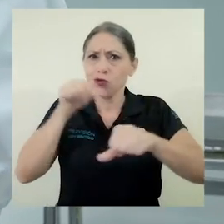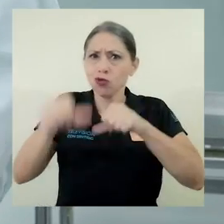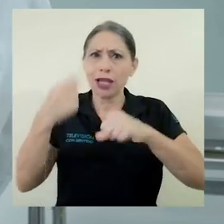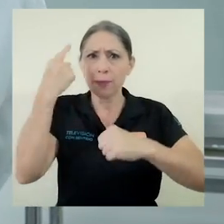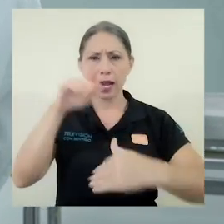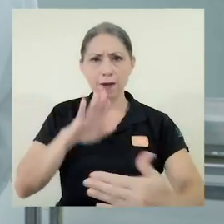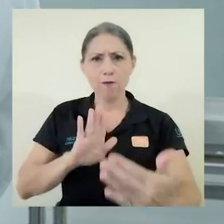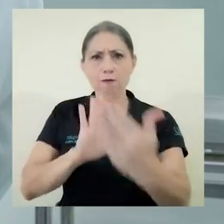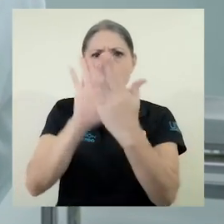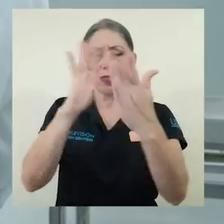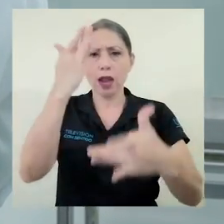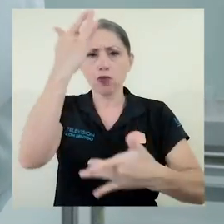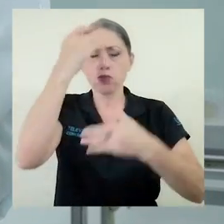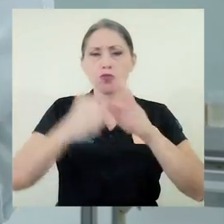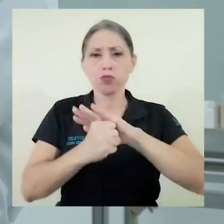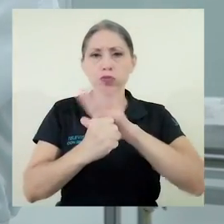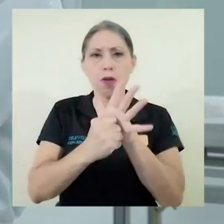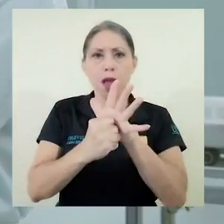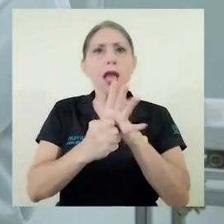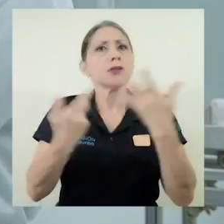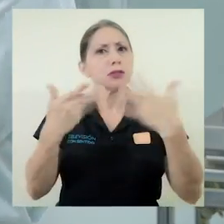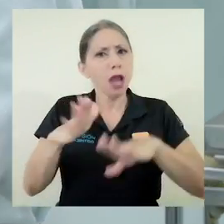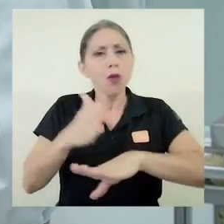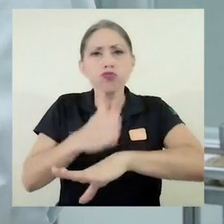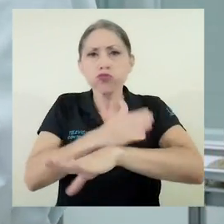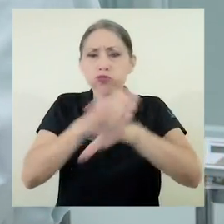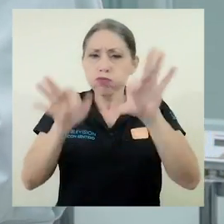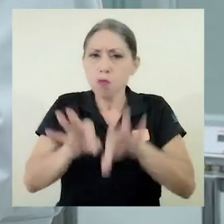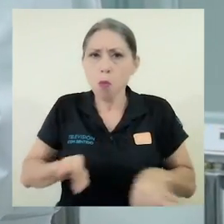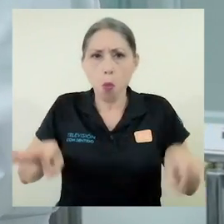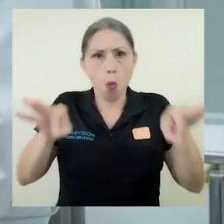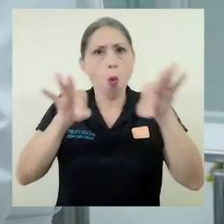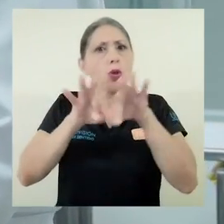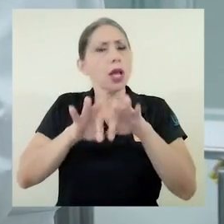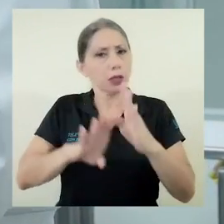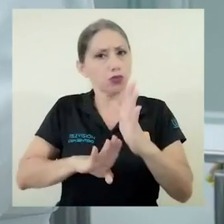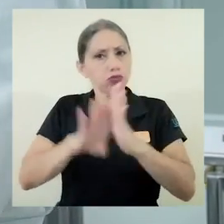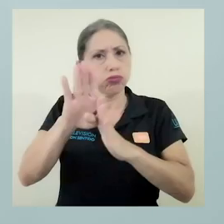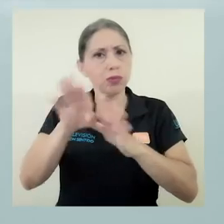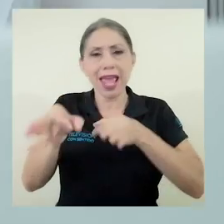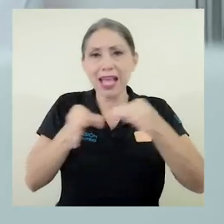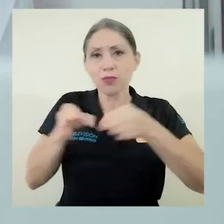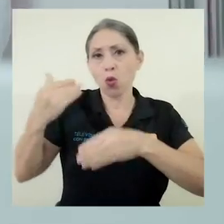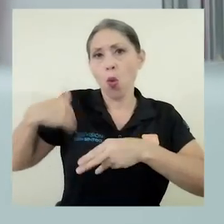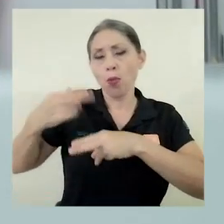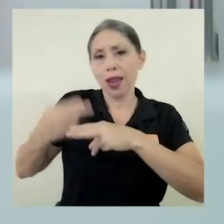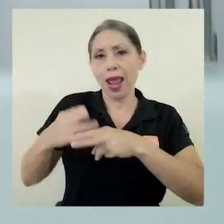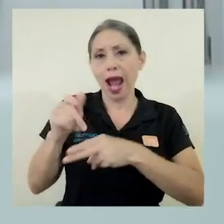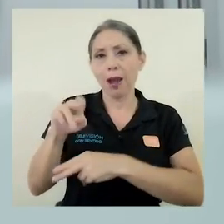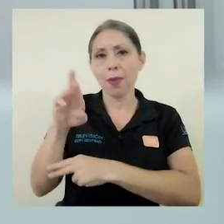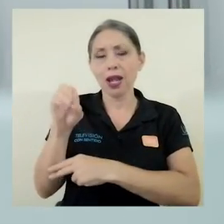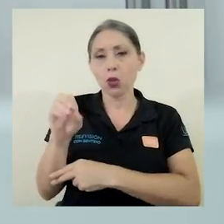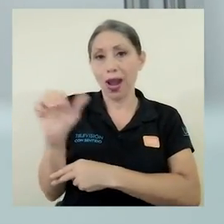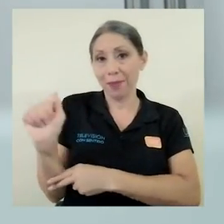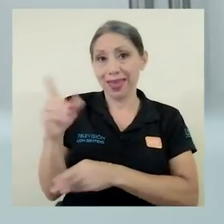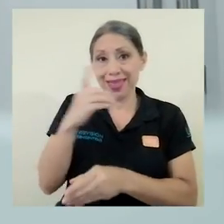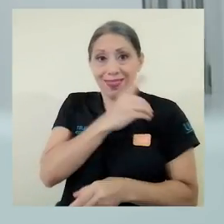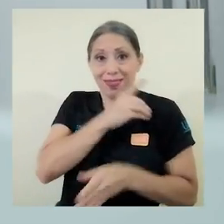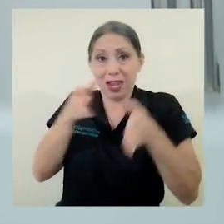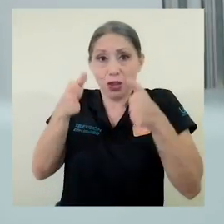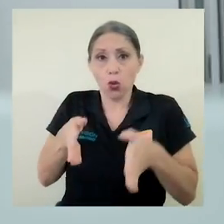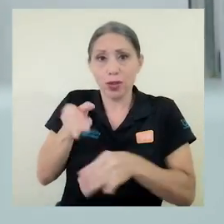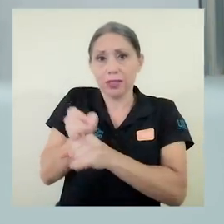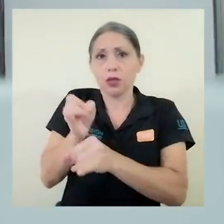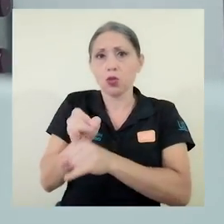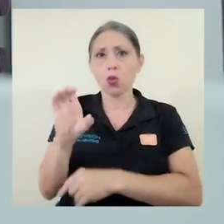para hacerle frente al COVID-19 y hay avances importantes. Según explicó Alberto Alape, director del Clodomiro